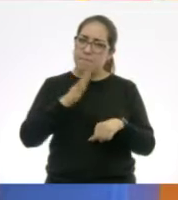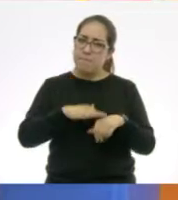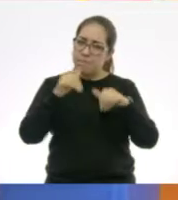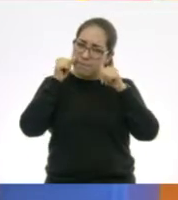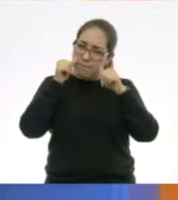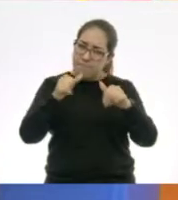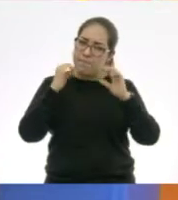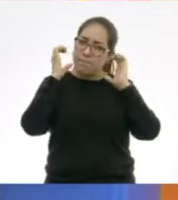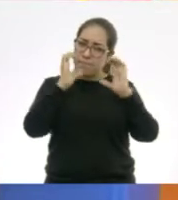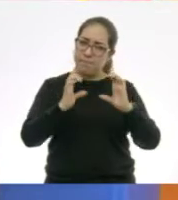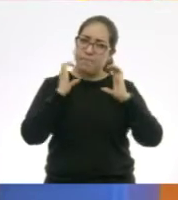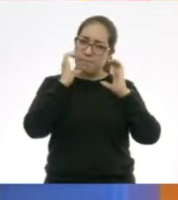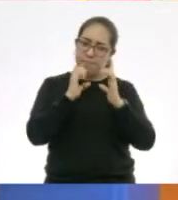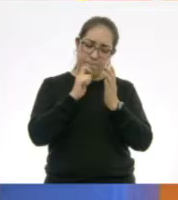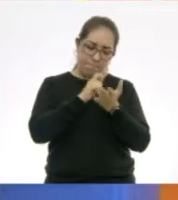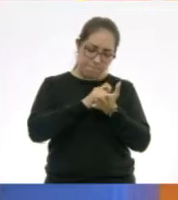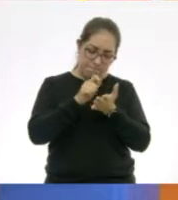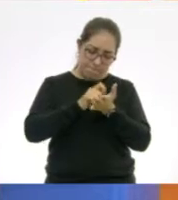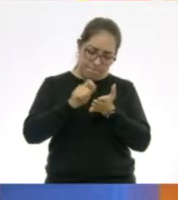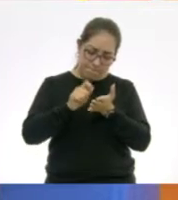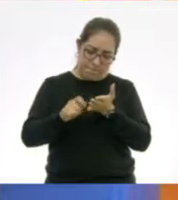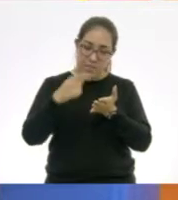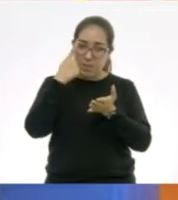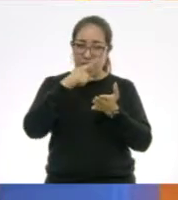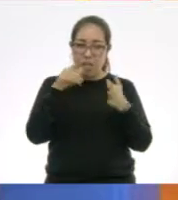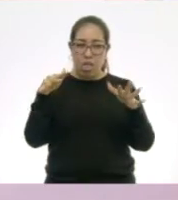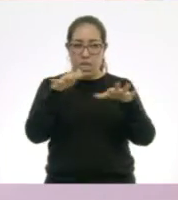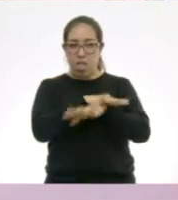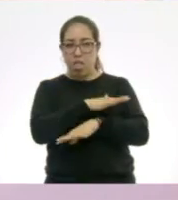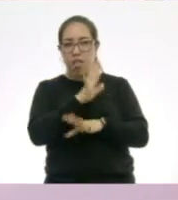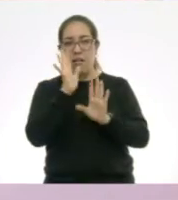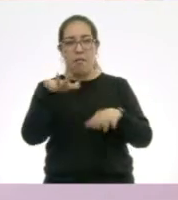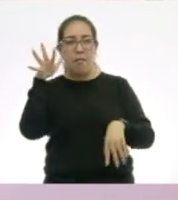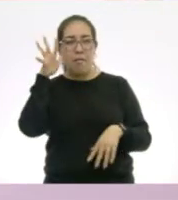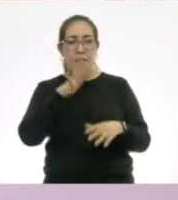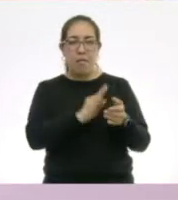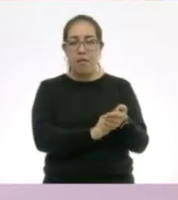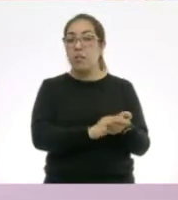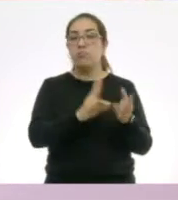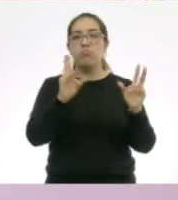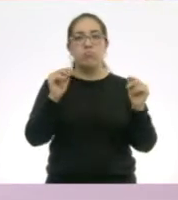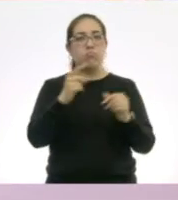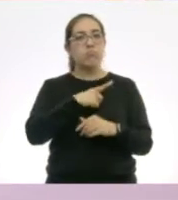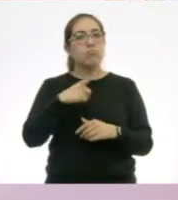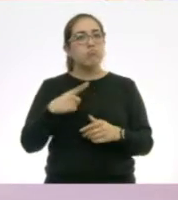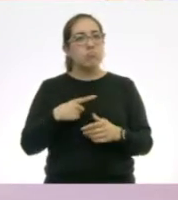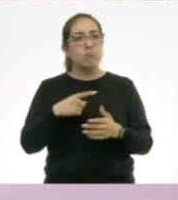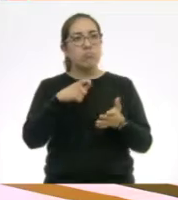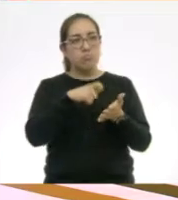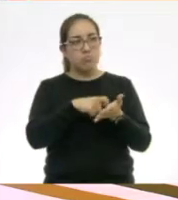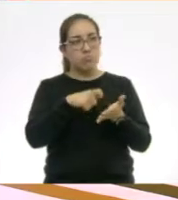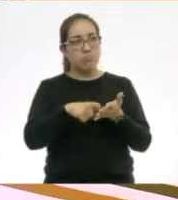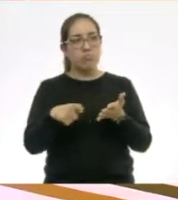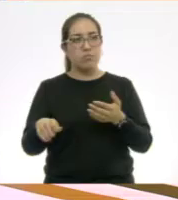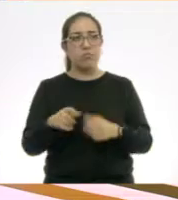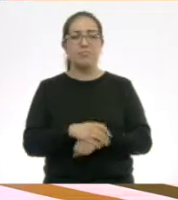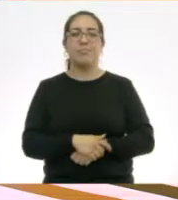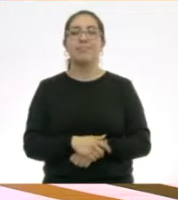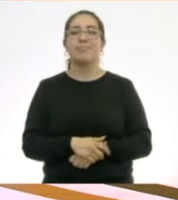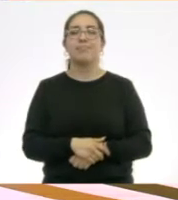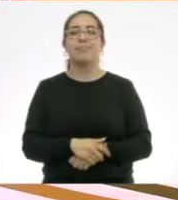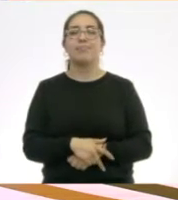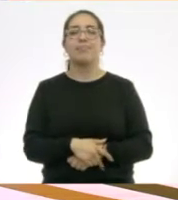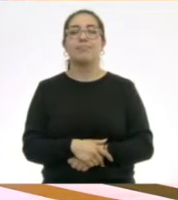cuidadosamente para que no cambie los datos. Y no vaya a decir una cosa por otra. Ay, perdón, por otra.